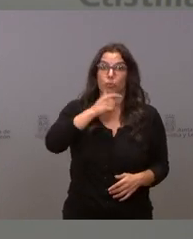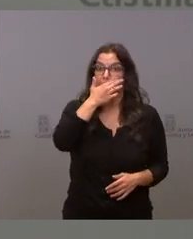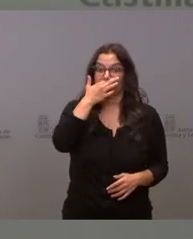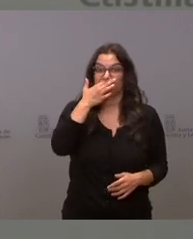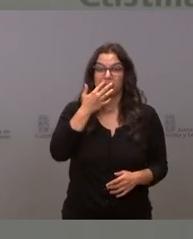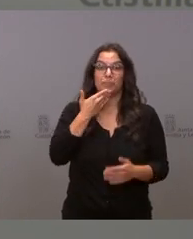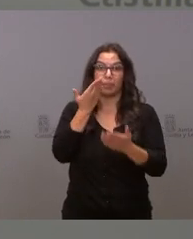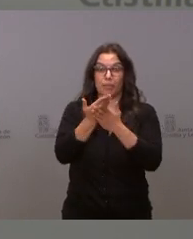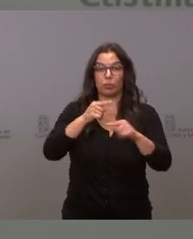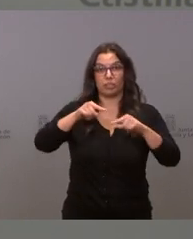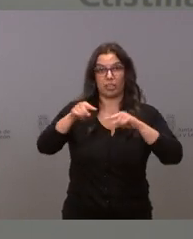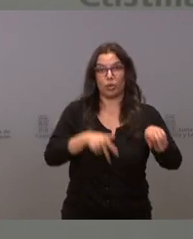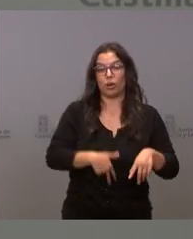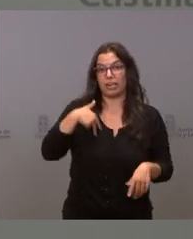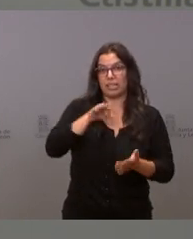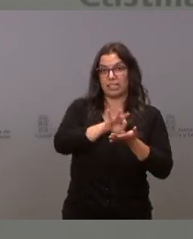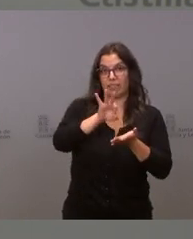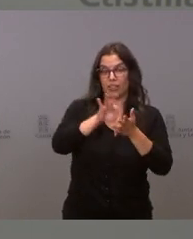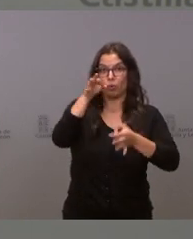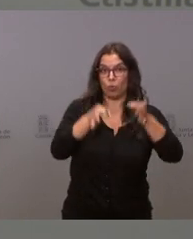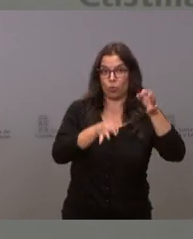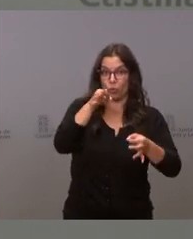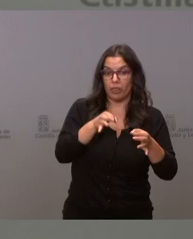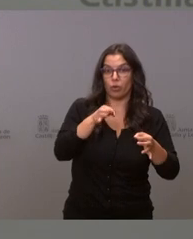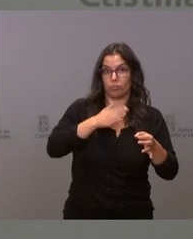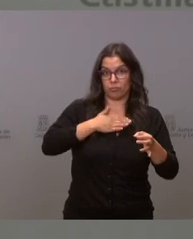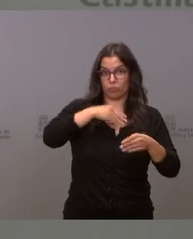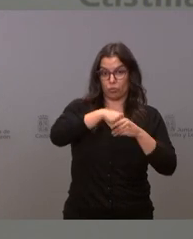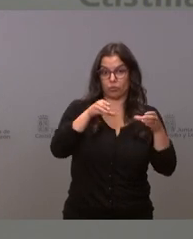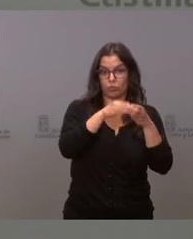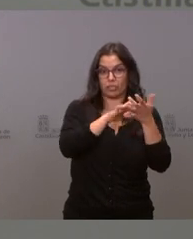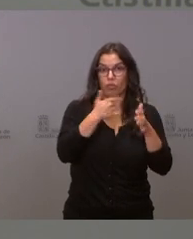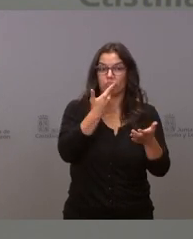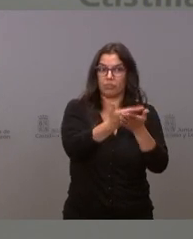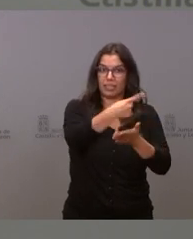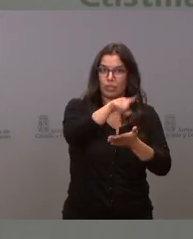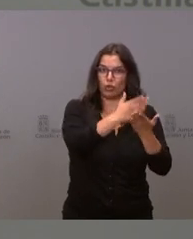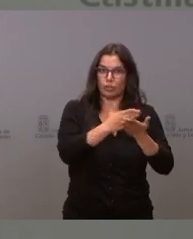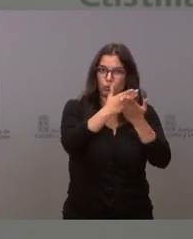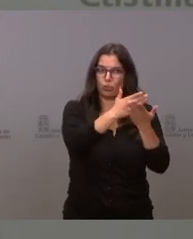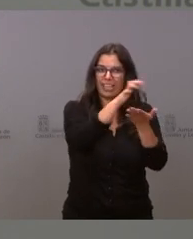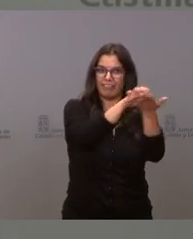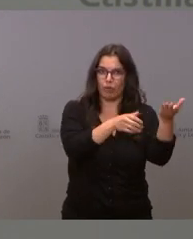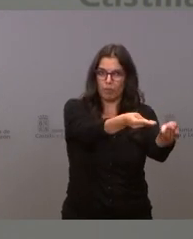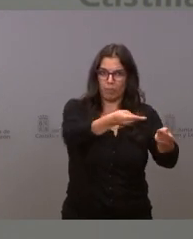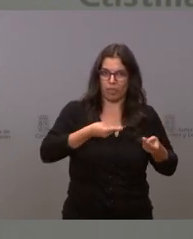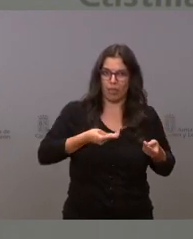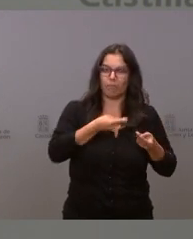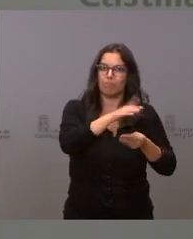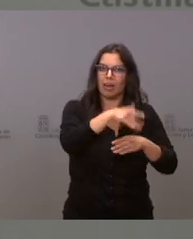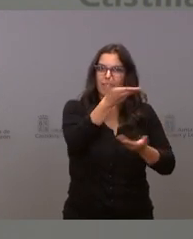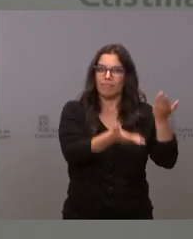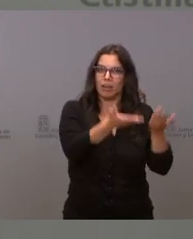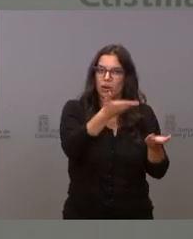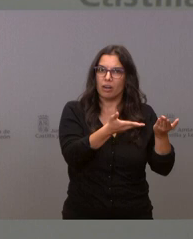solicitamos a la Dirección General de Servicios Jurídicos de la Junta de Castellón un informe para evaluar la posibilidad de tomar